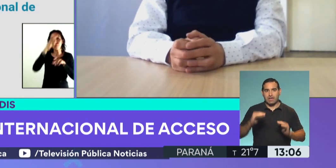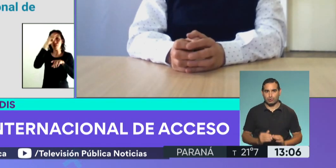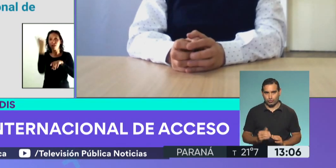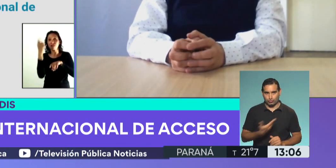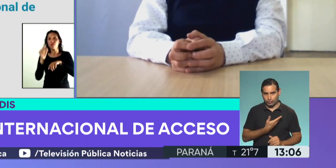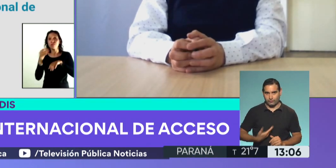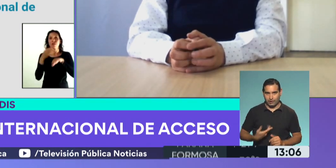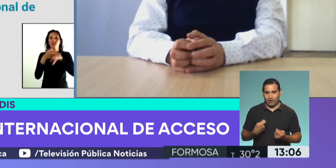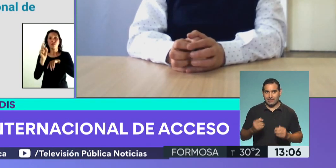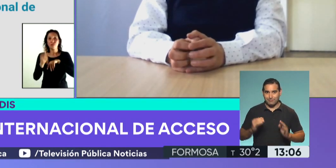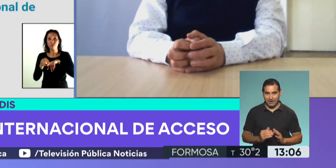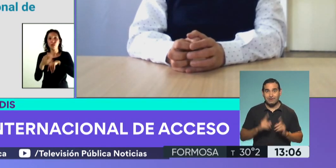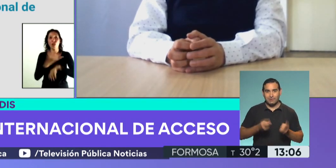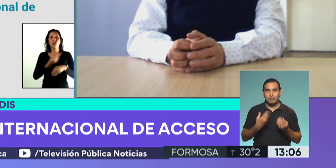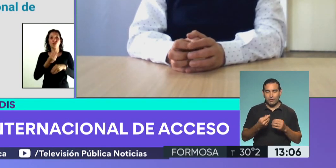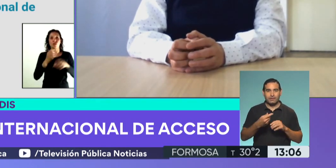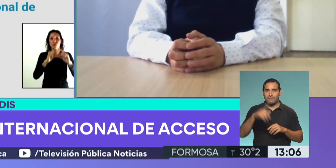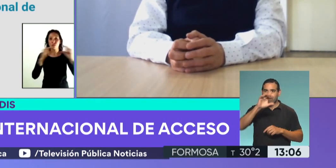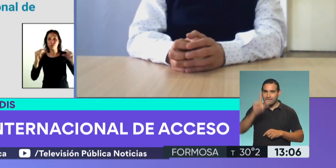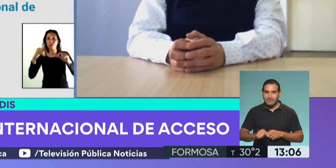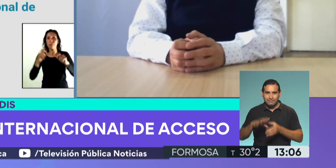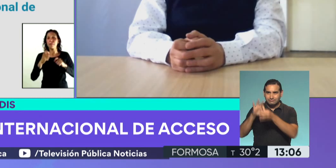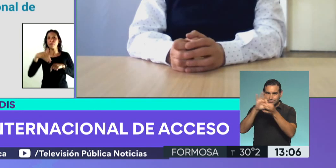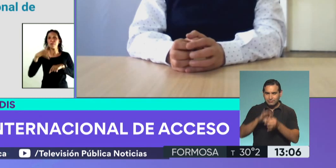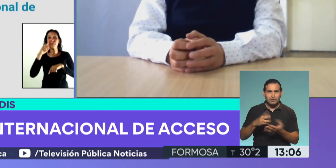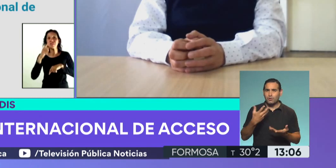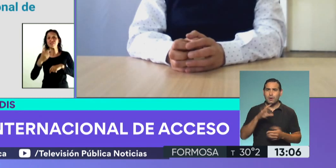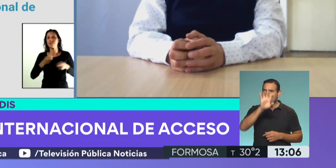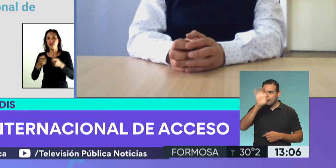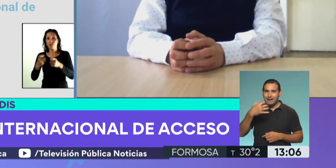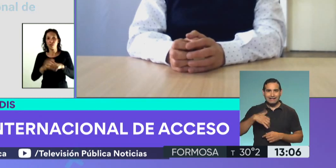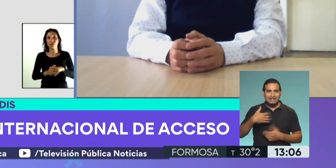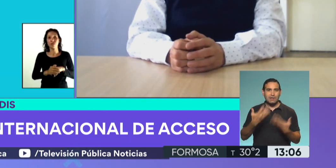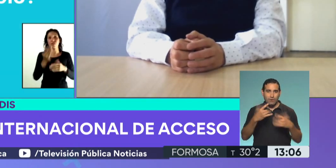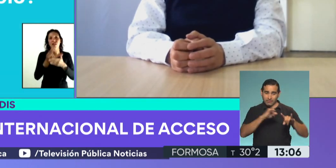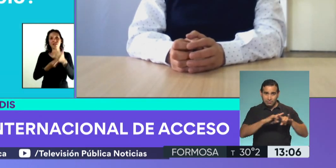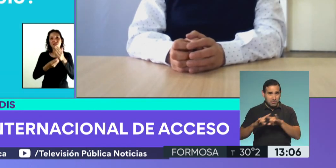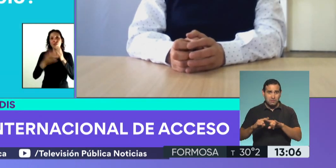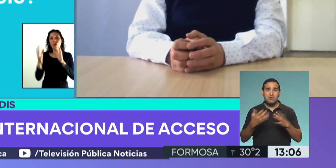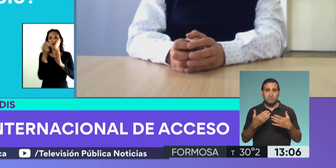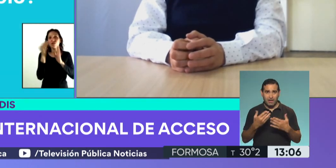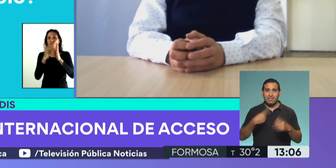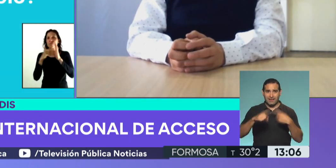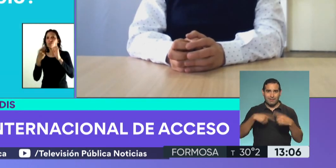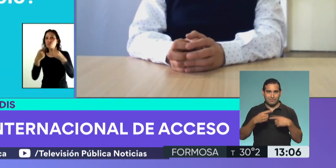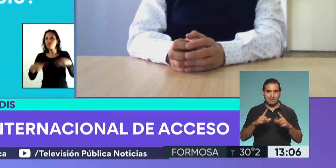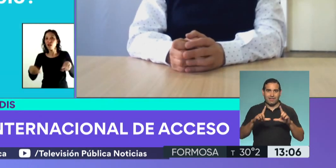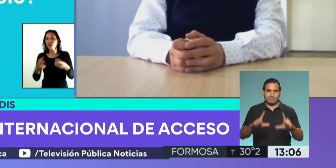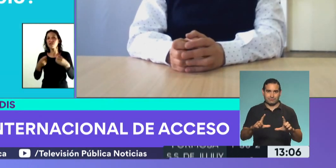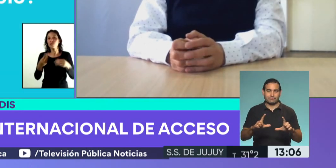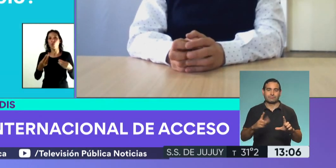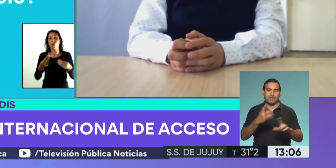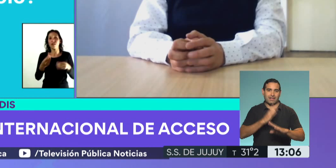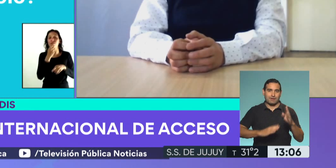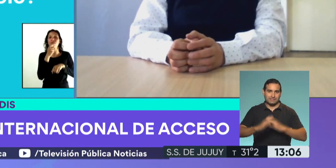y permitió su federalización desde cada lugar de la Argentina, a través de la plataforma, por Internet se puede acceder a